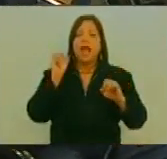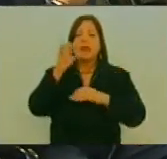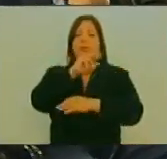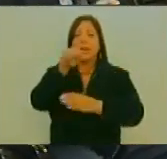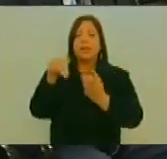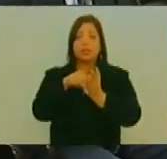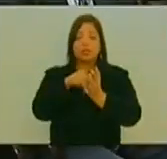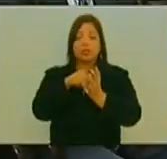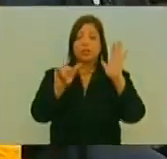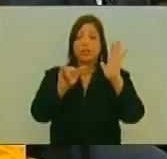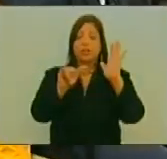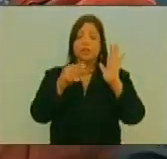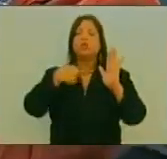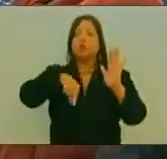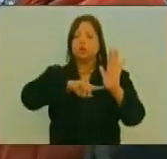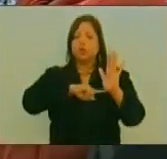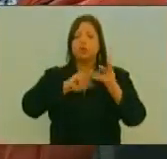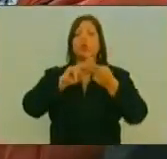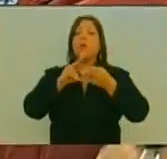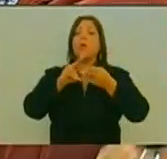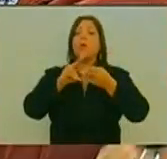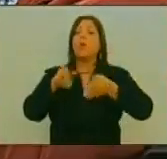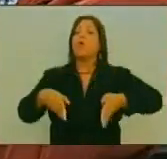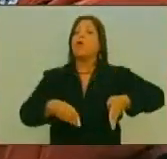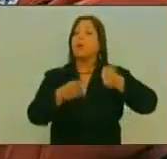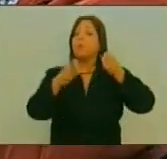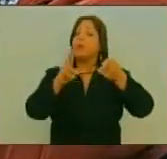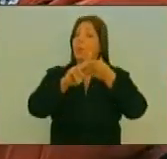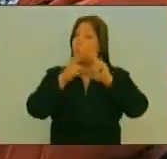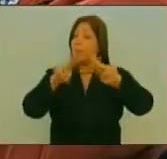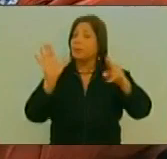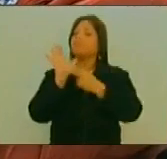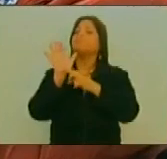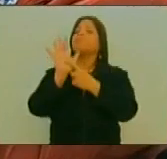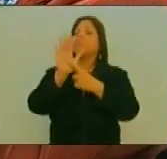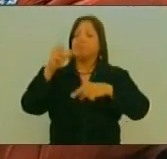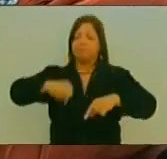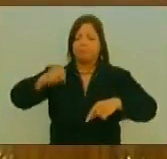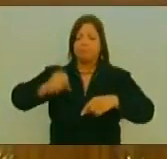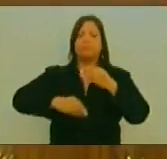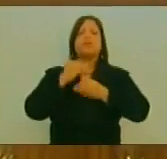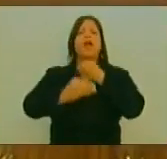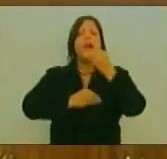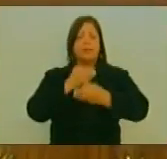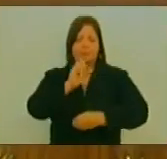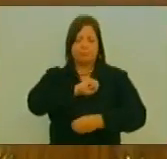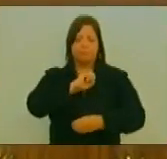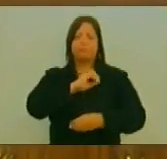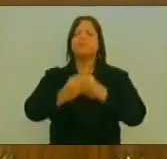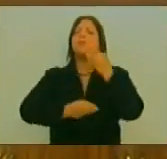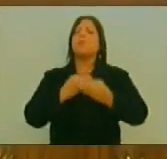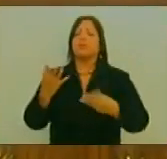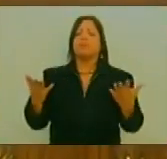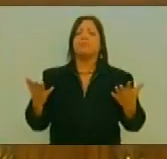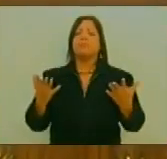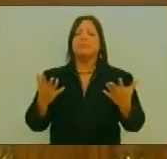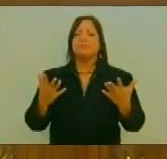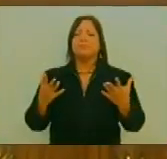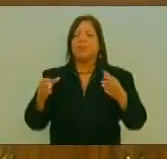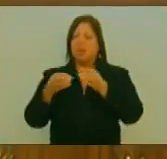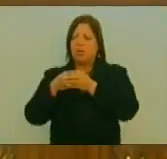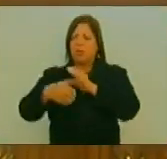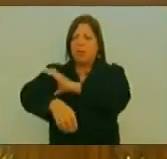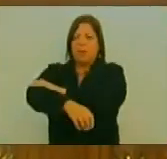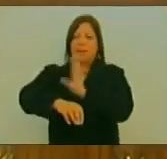Lea Nacional Constituyente Nosotros Hemos Dado Una Muestra De Que La Paz Si Se Puede Construir Así Esa Minoritaria